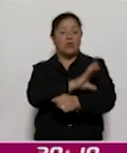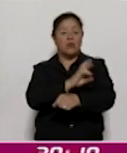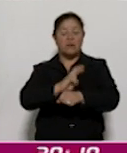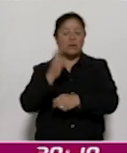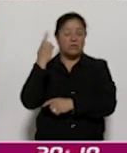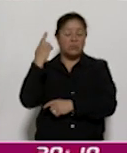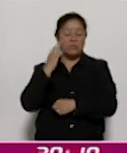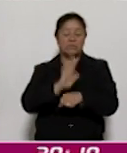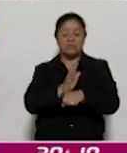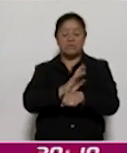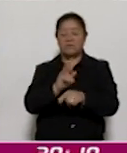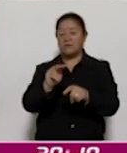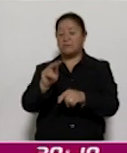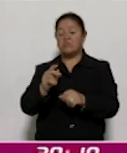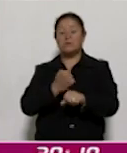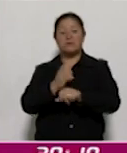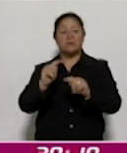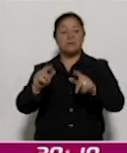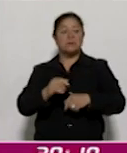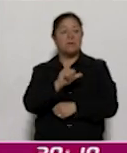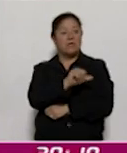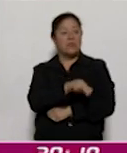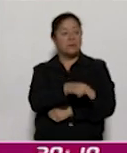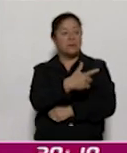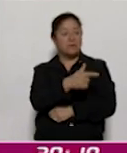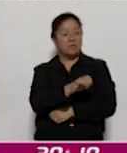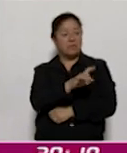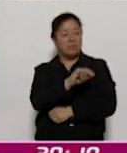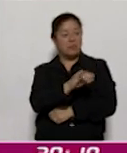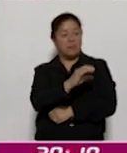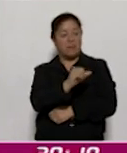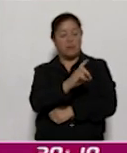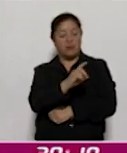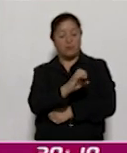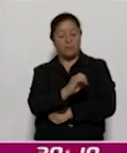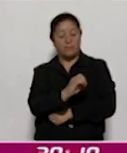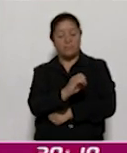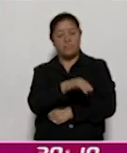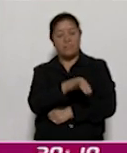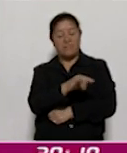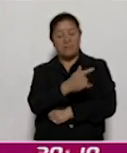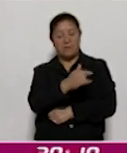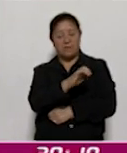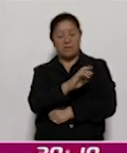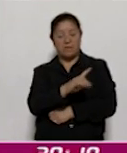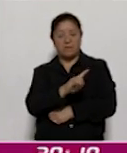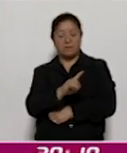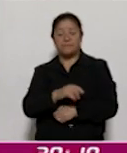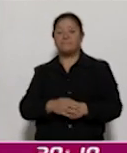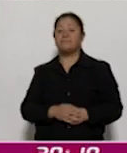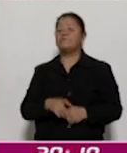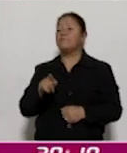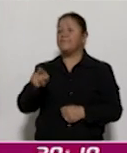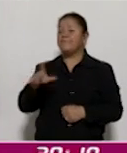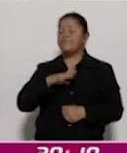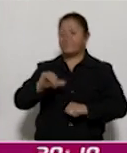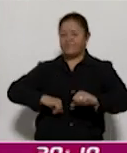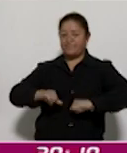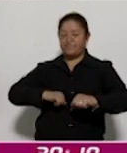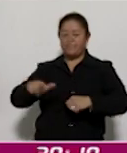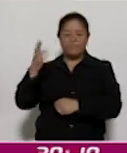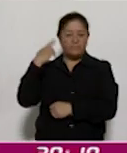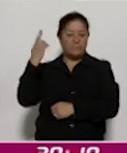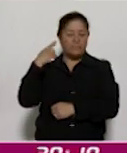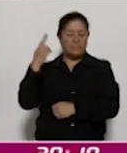Televisión del Estado de Tlaxcala, Angélica Domínguez Hernández. Durante el acto protocolario, el titular del Sistema Público de Radiodifusión del